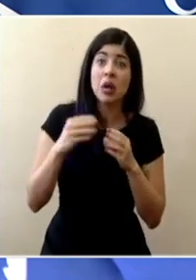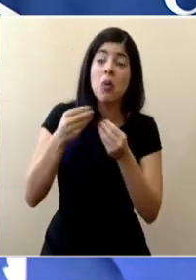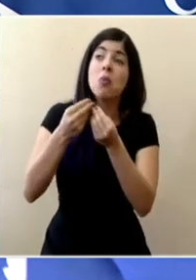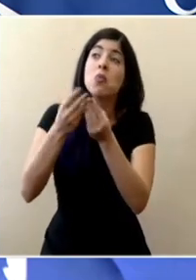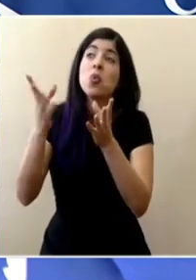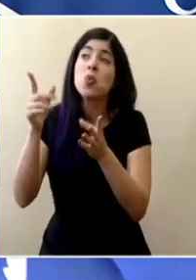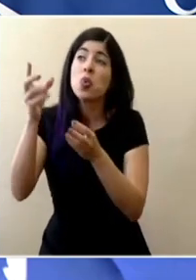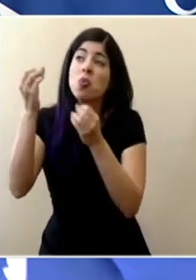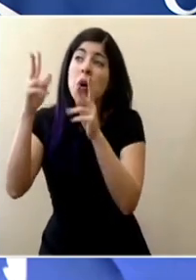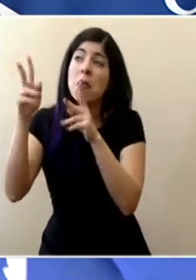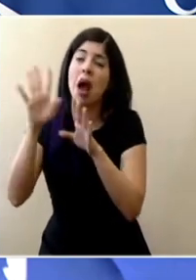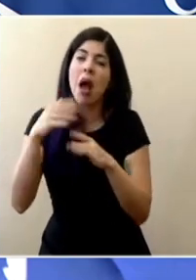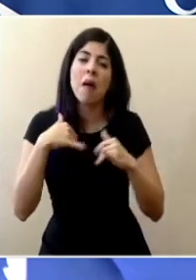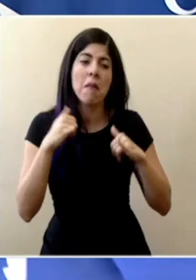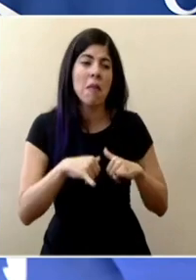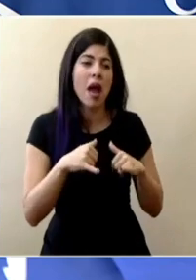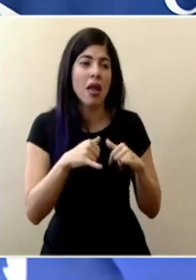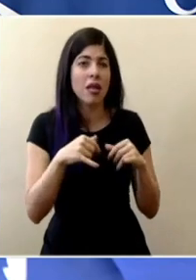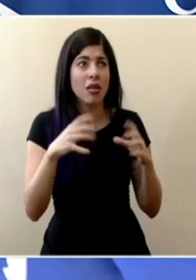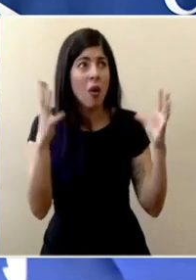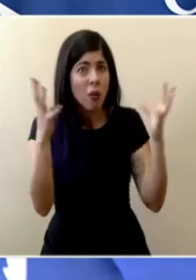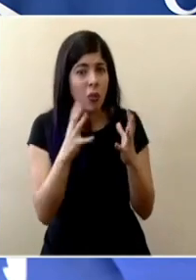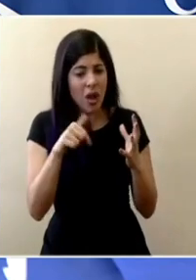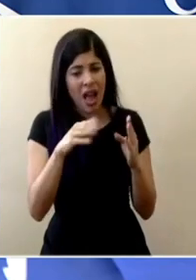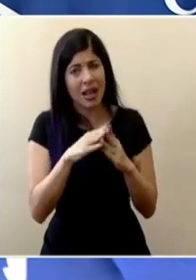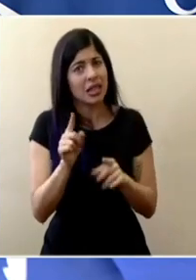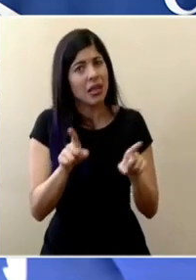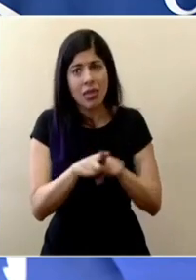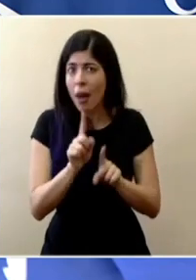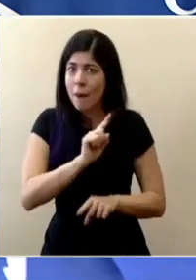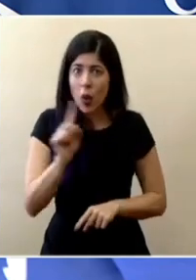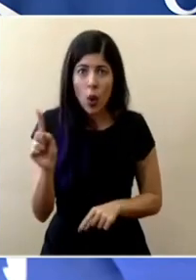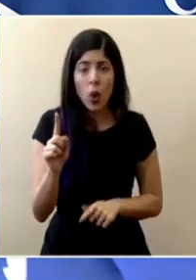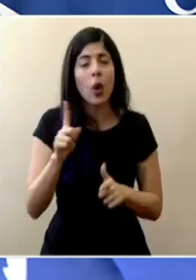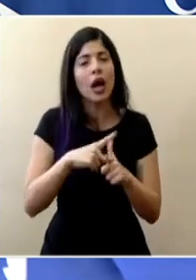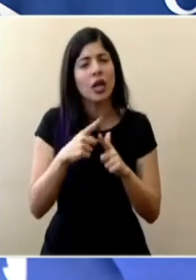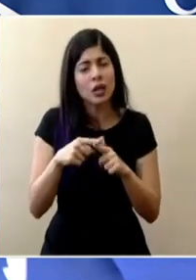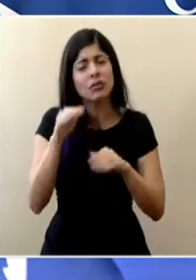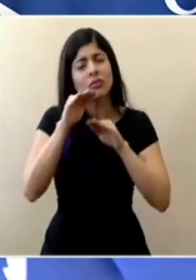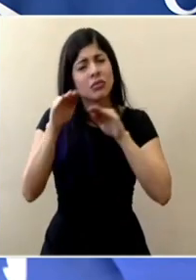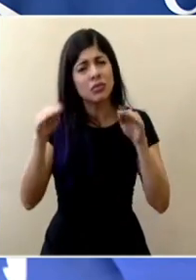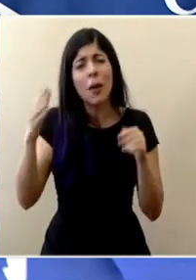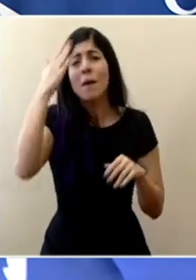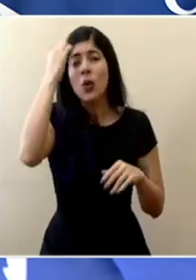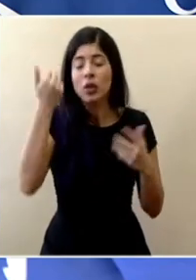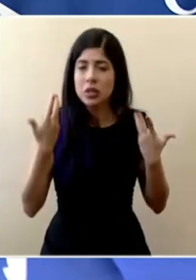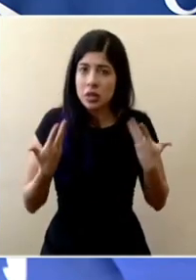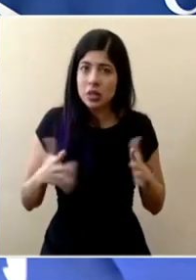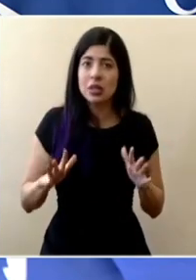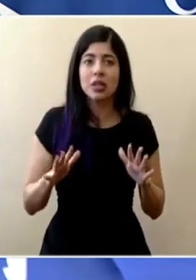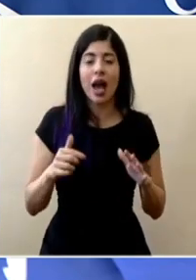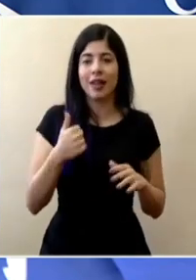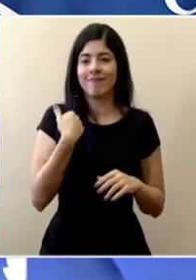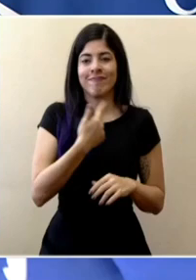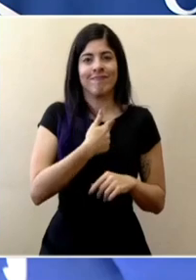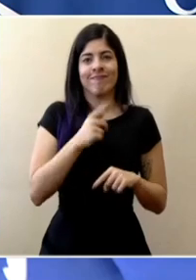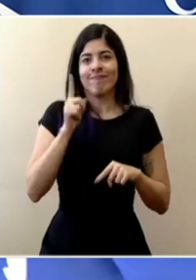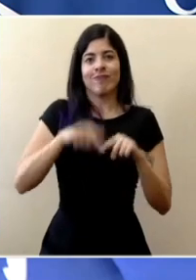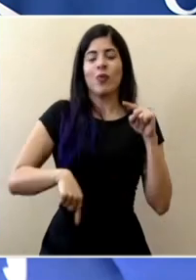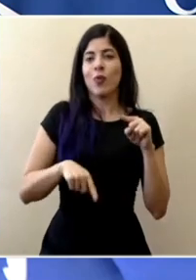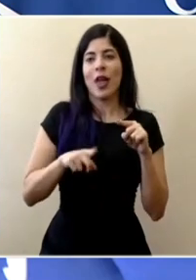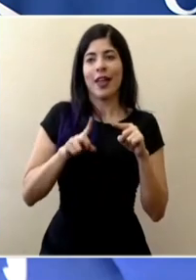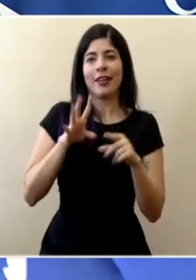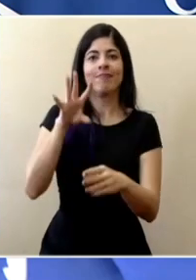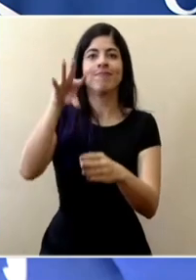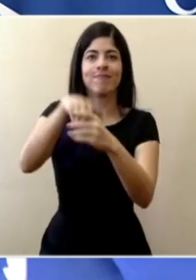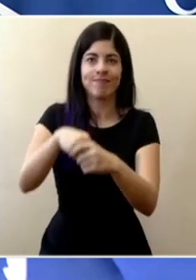público donde hay más personas sino también dentro de la misma casa así que hacemos el llamado porque ahí ya escapa completamente de nuestras